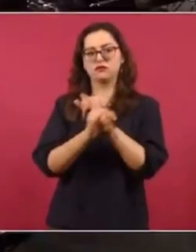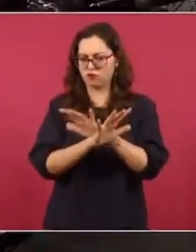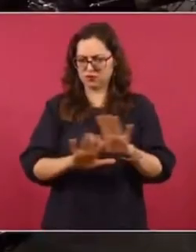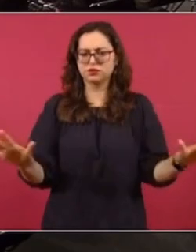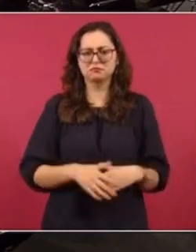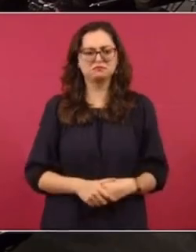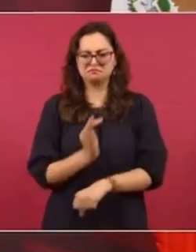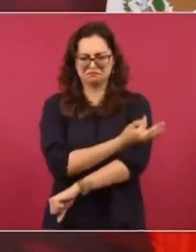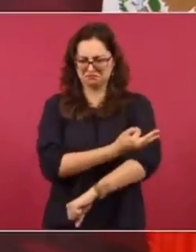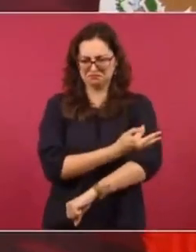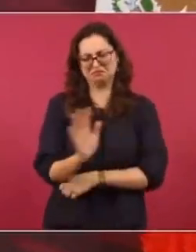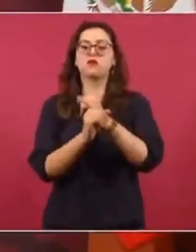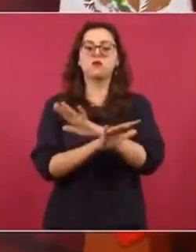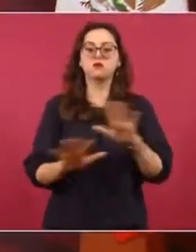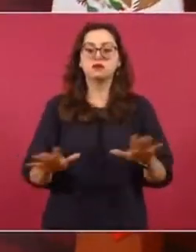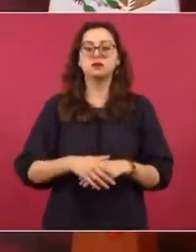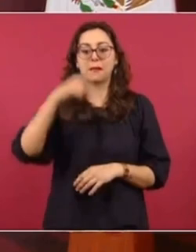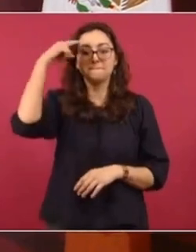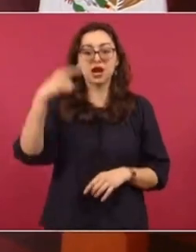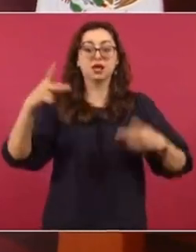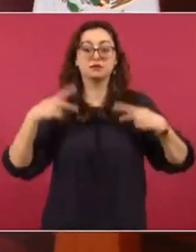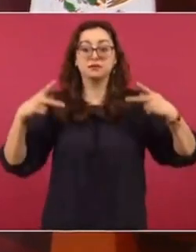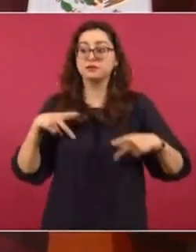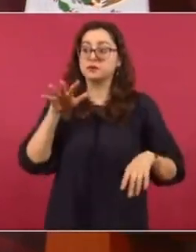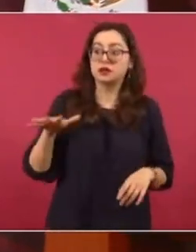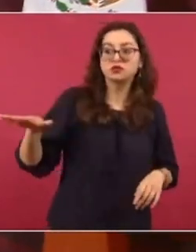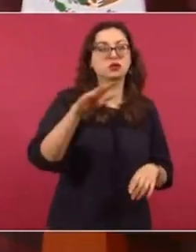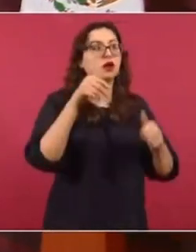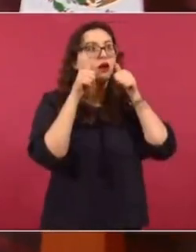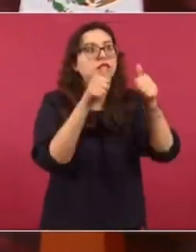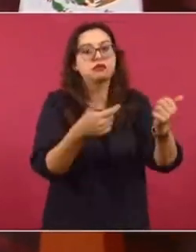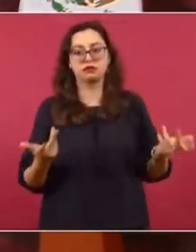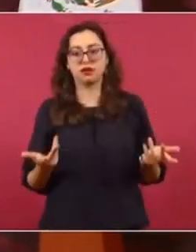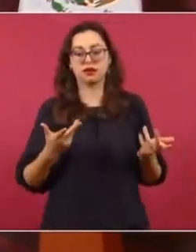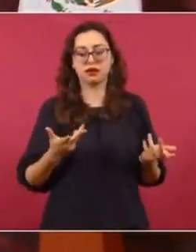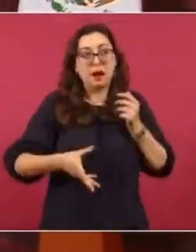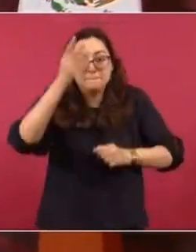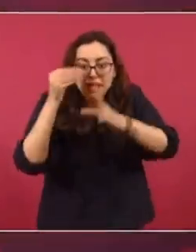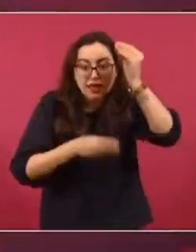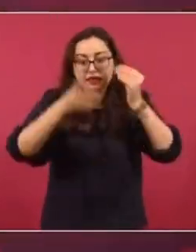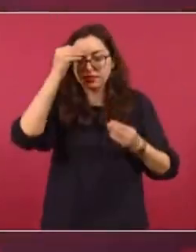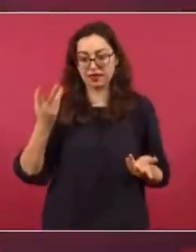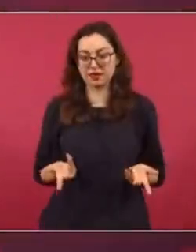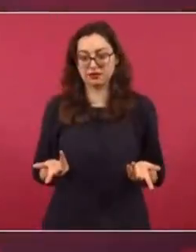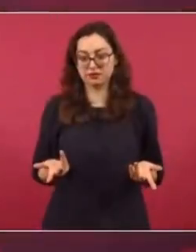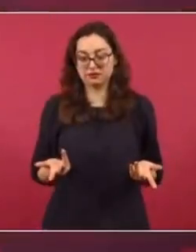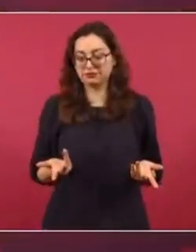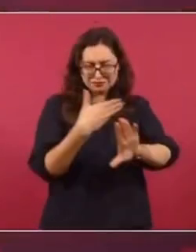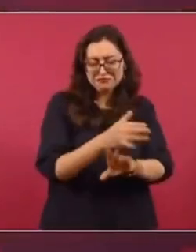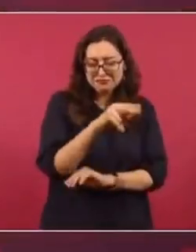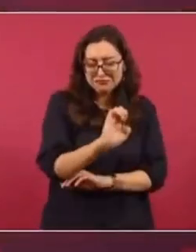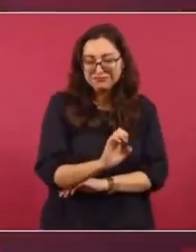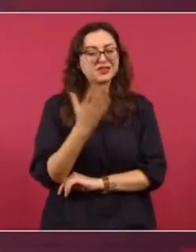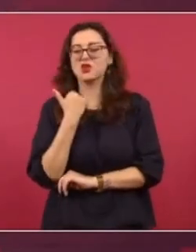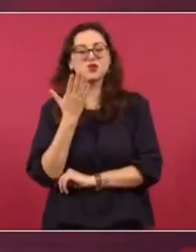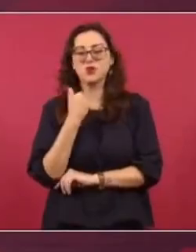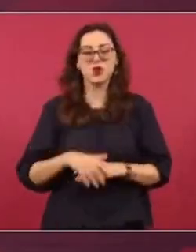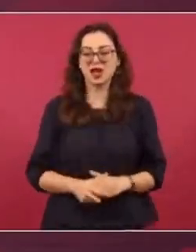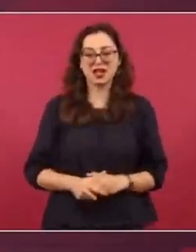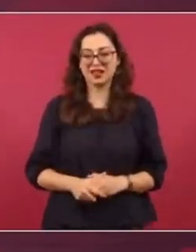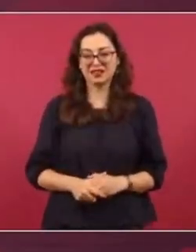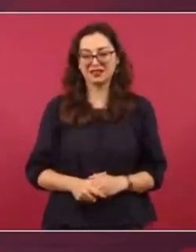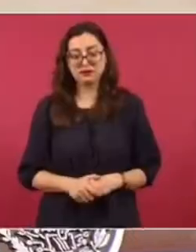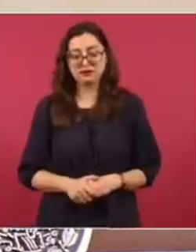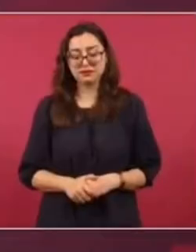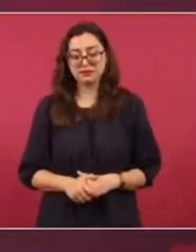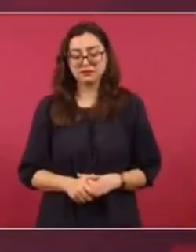la gente que participa en contra de nosotros sepa que no es por esto y que si está en contra de nosotros pues que venga,